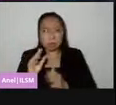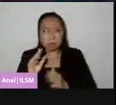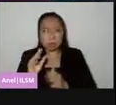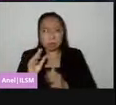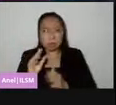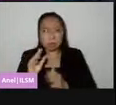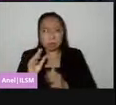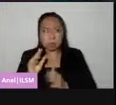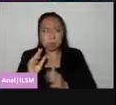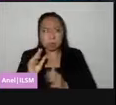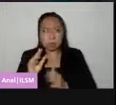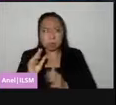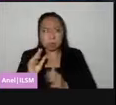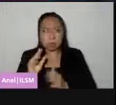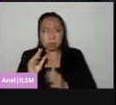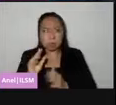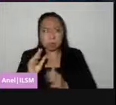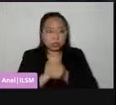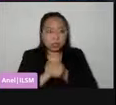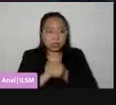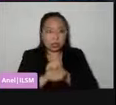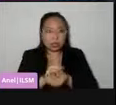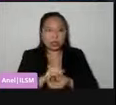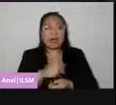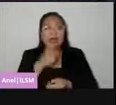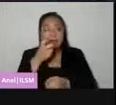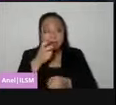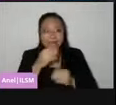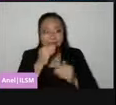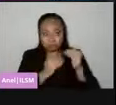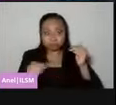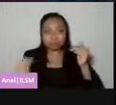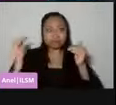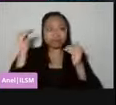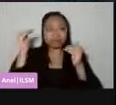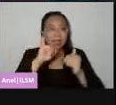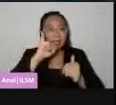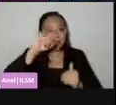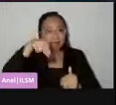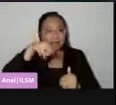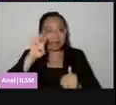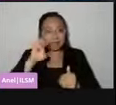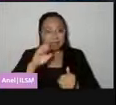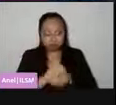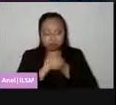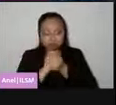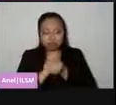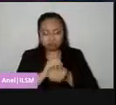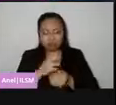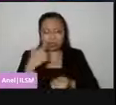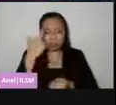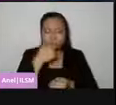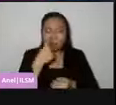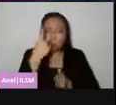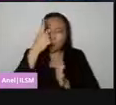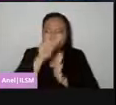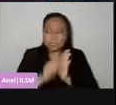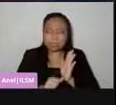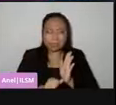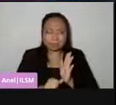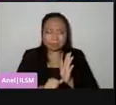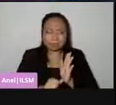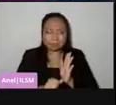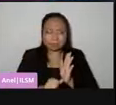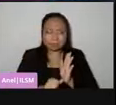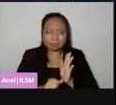sorteo. El Consejo General, que es nuestro máximo órgano de elección en el INE, sortea un mes, un mes